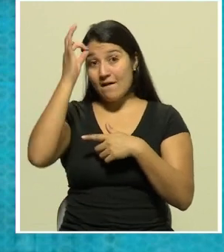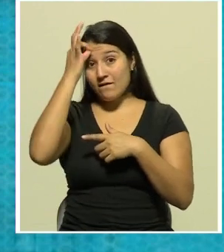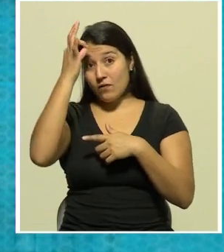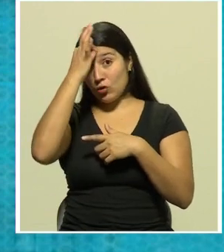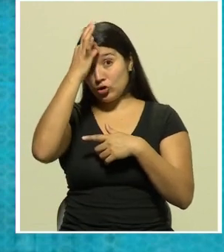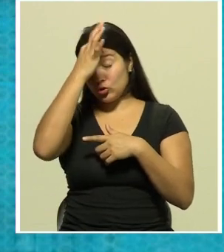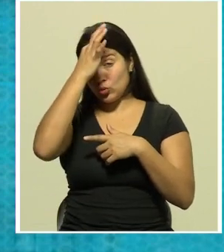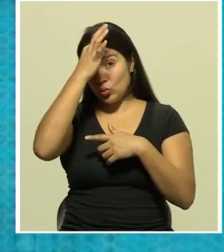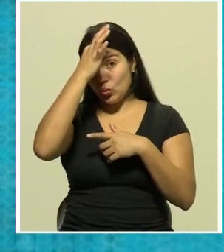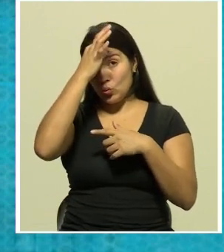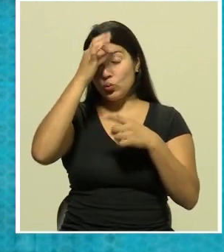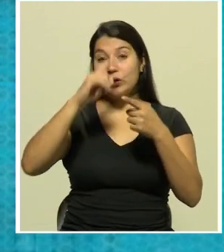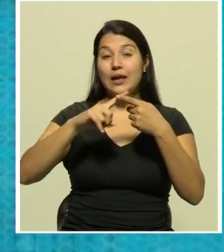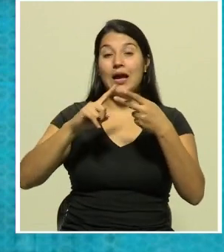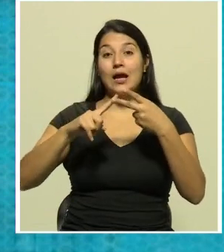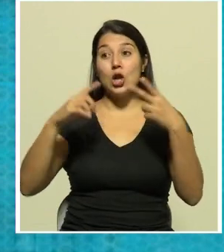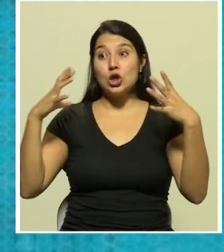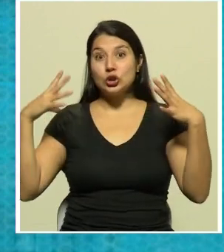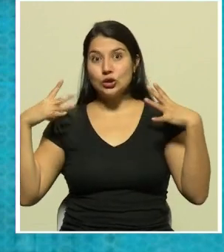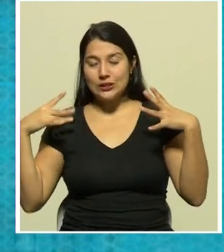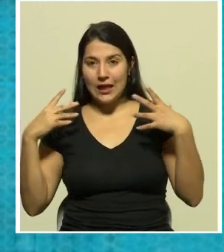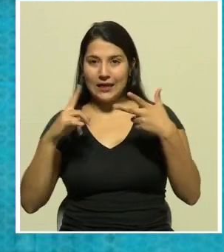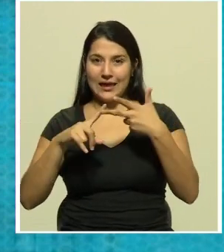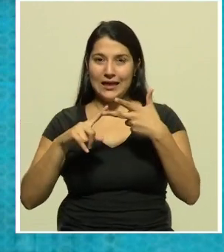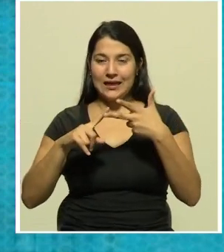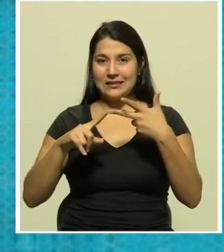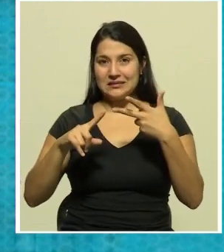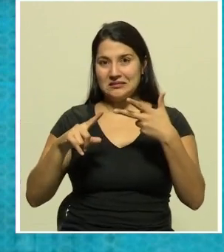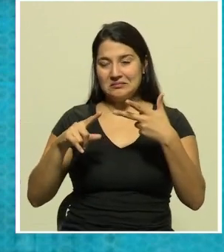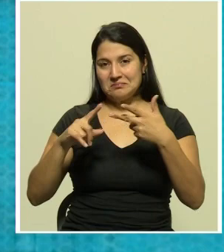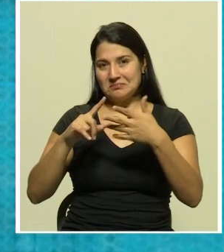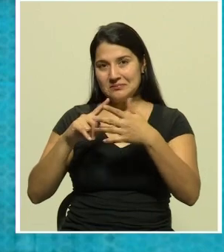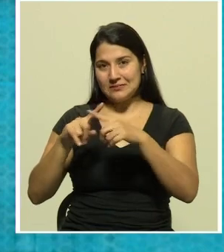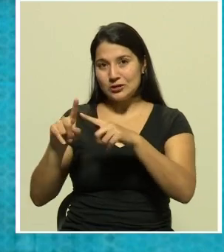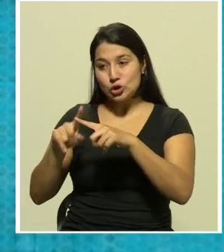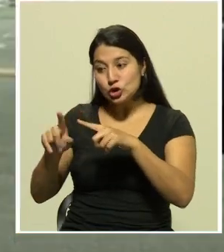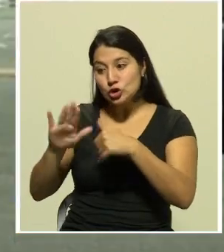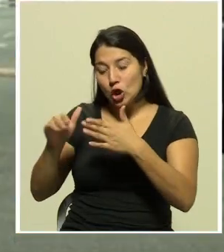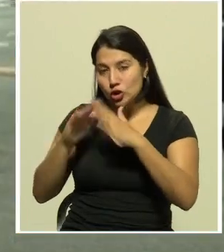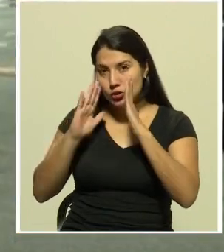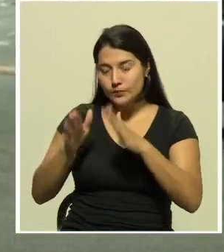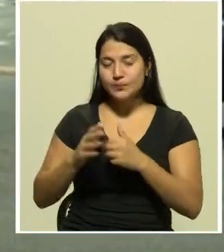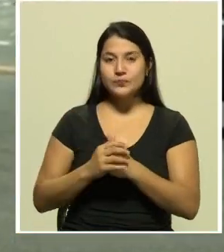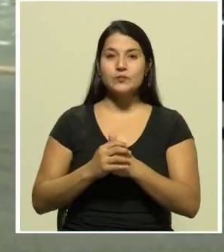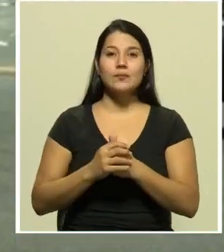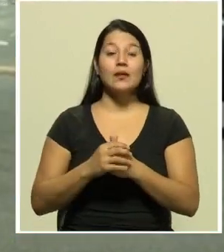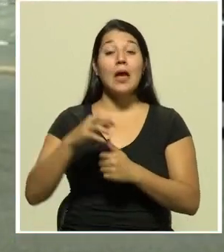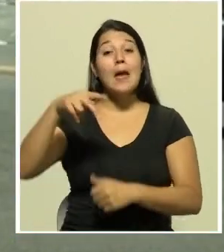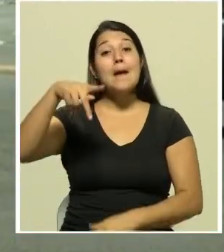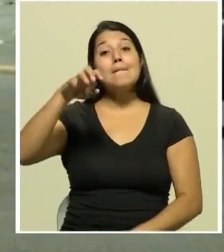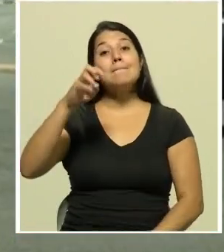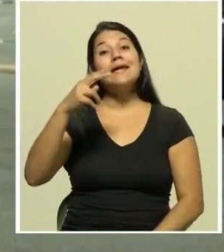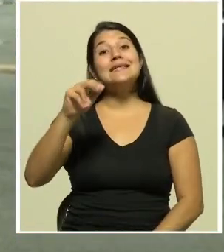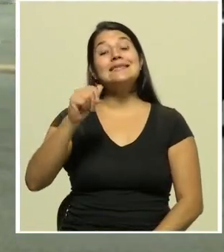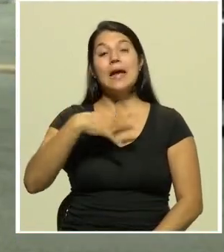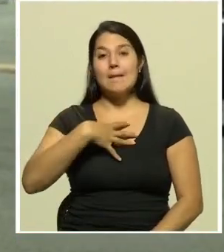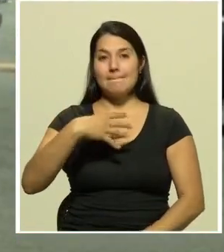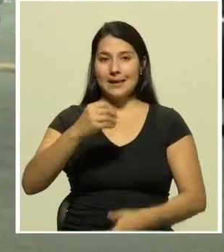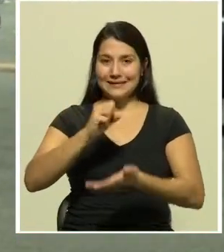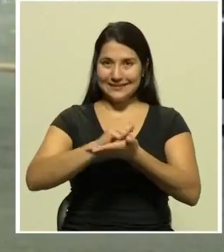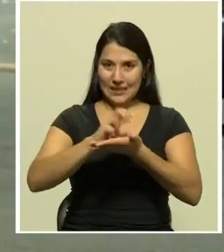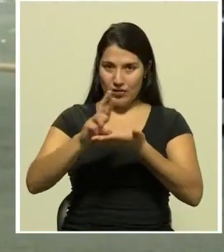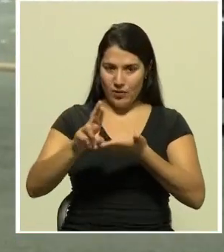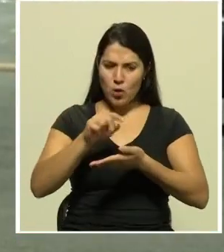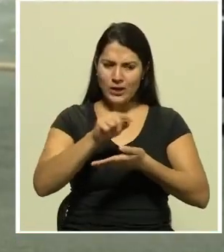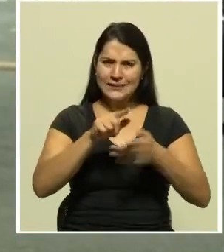abajo, Los Ángeles, San Azúcar, Tres Esquinas, ahí se están haciendo las redes correspondientes. En el caso de Peñas Blancas de San Ramón, uno de los